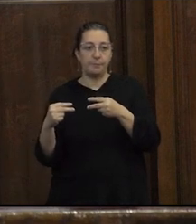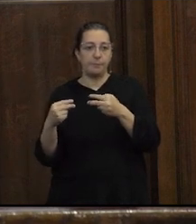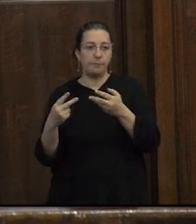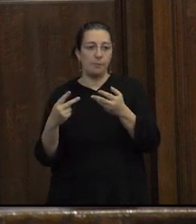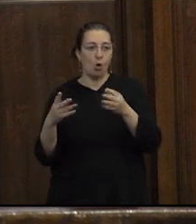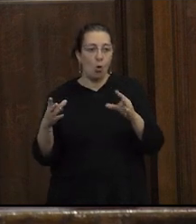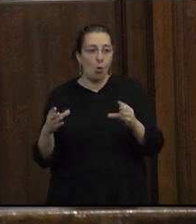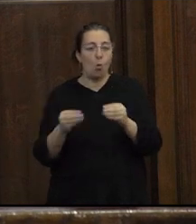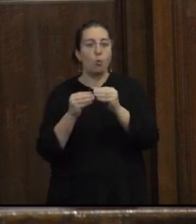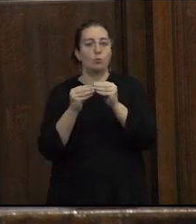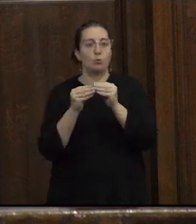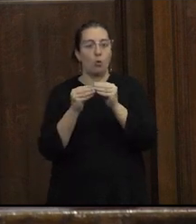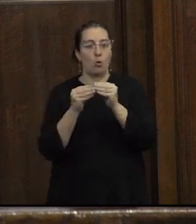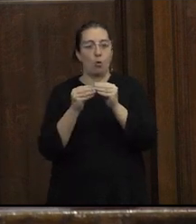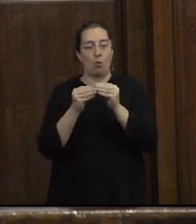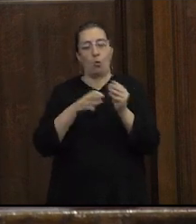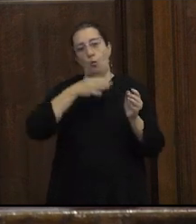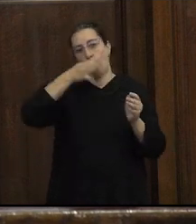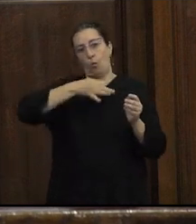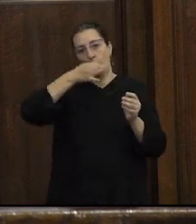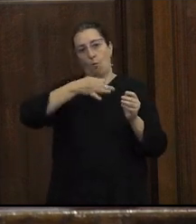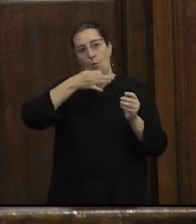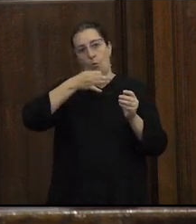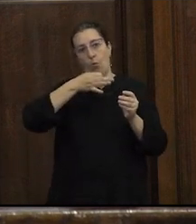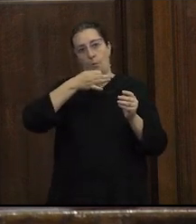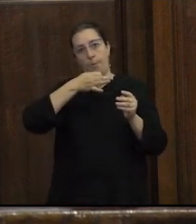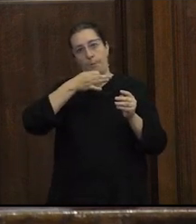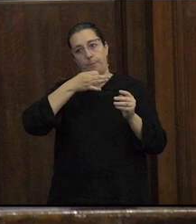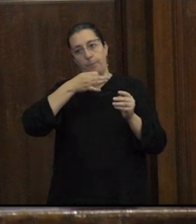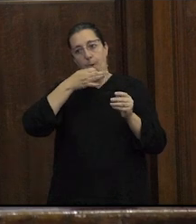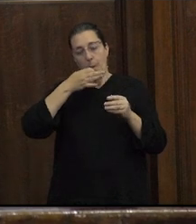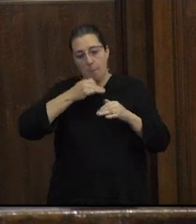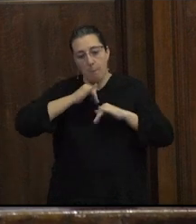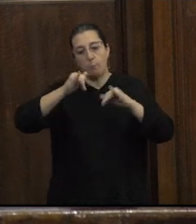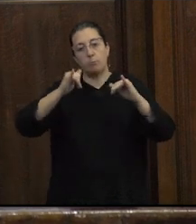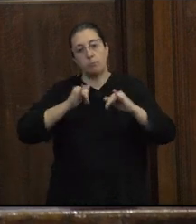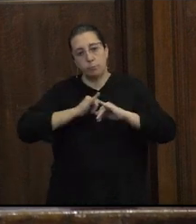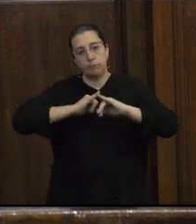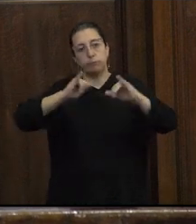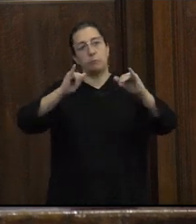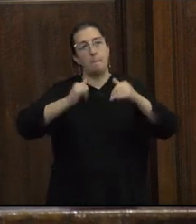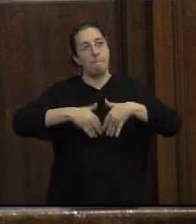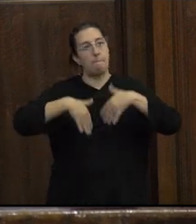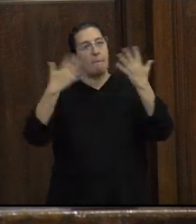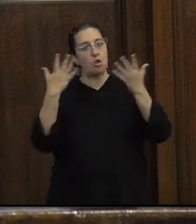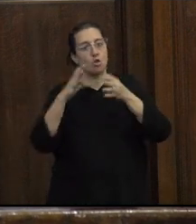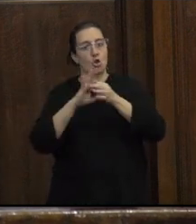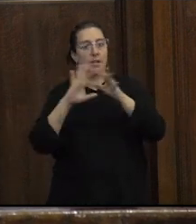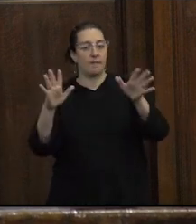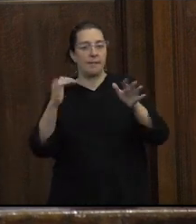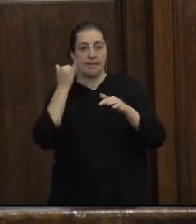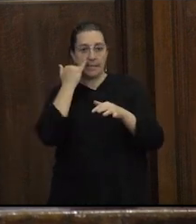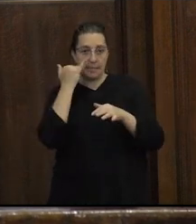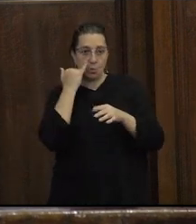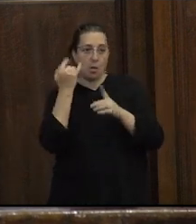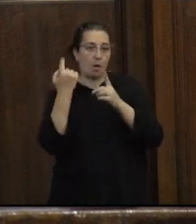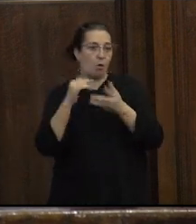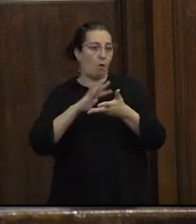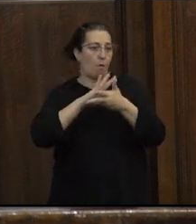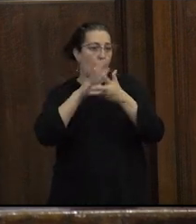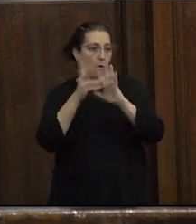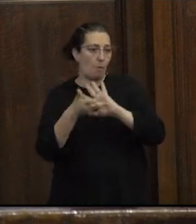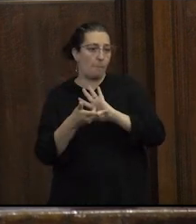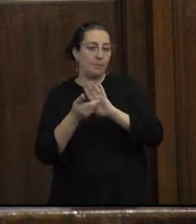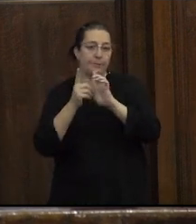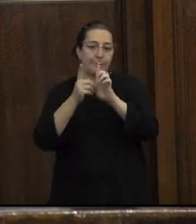conjuntamente con los pocos discursivos que promueven mayor libertad sexual y autonomía corporal con dinámicas de pánico